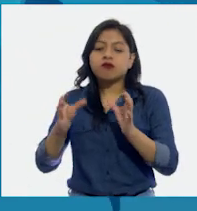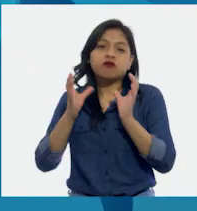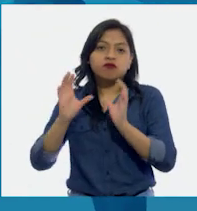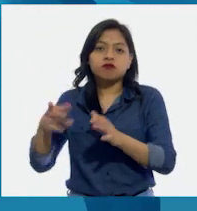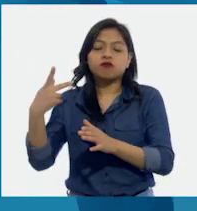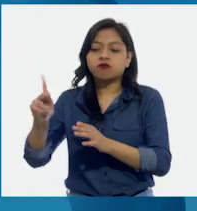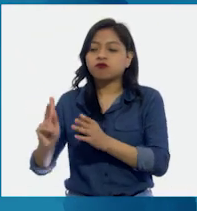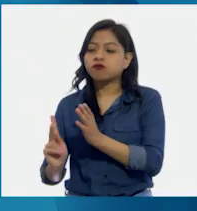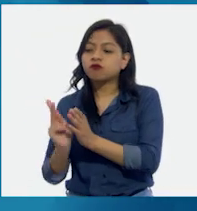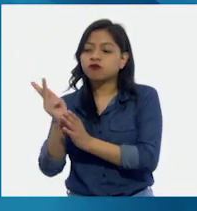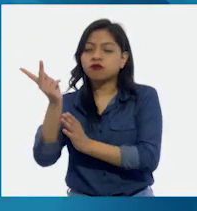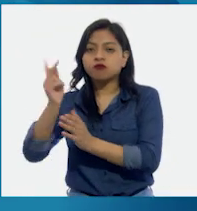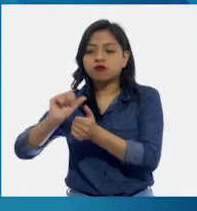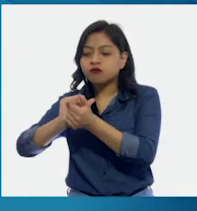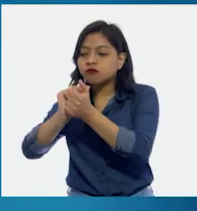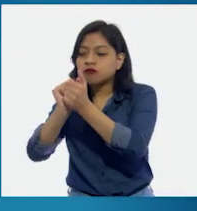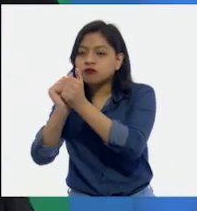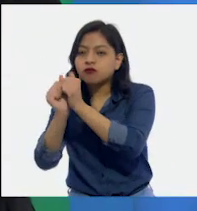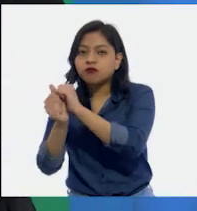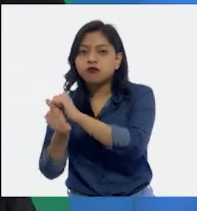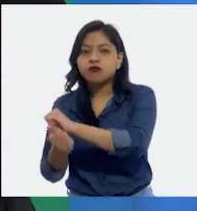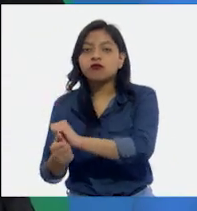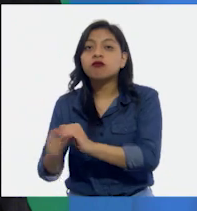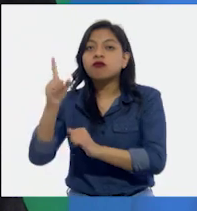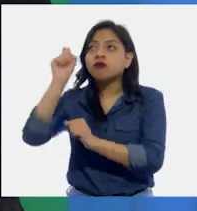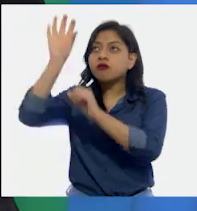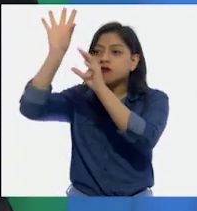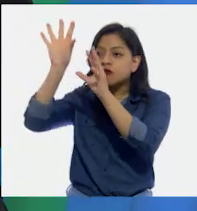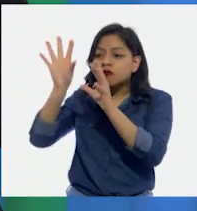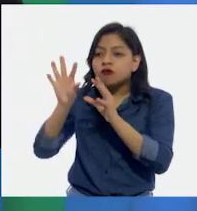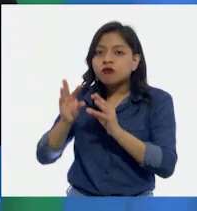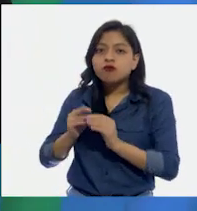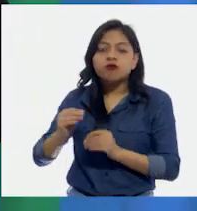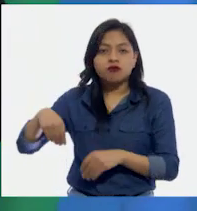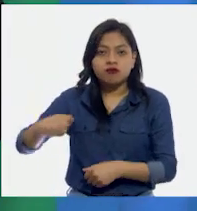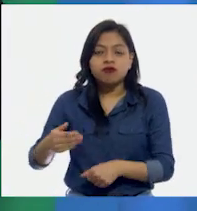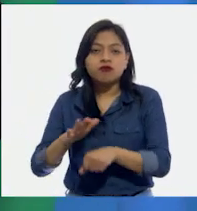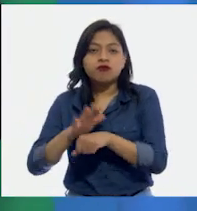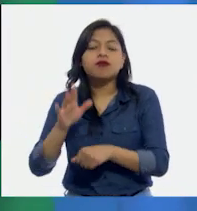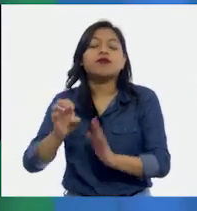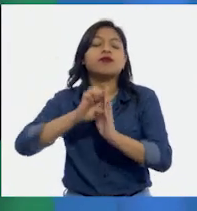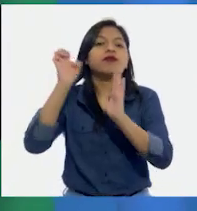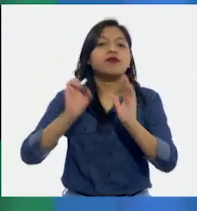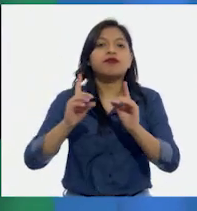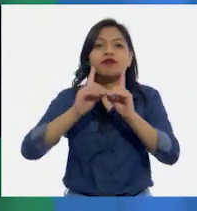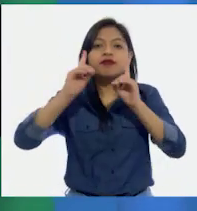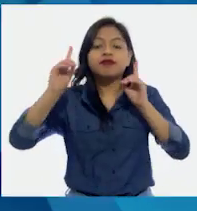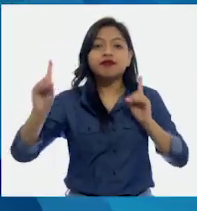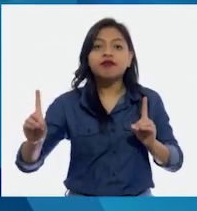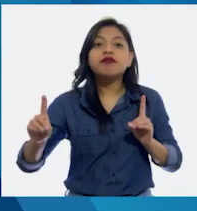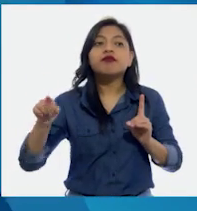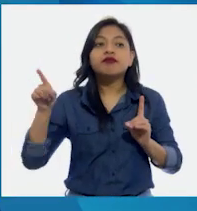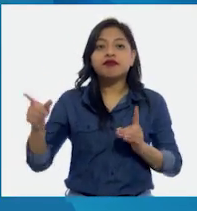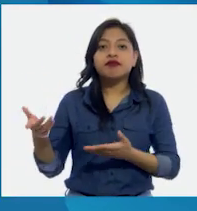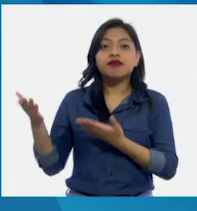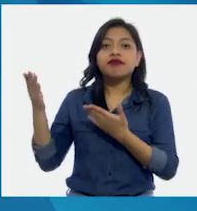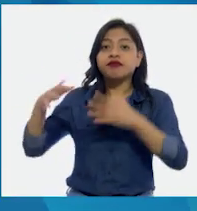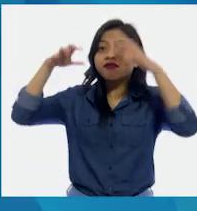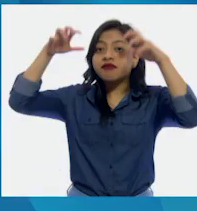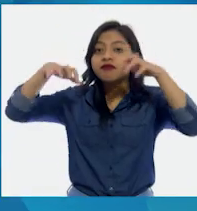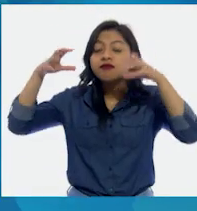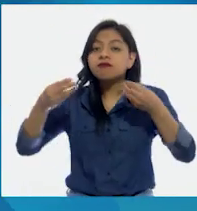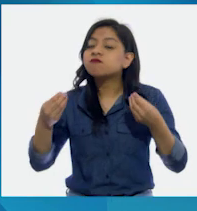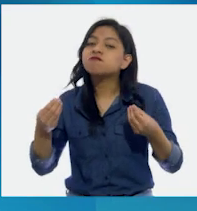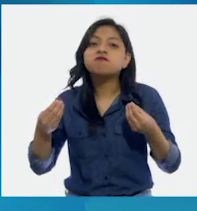su forma líquida. En las zonas del matorral o desérticas, las plantas retienen la poca agua de lluvia o de